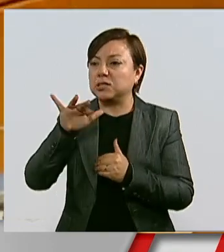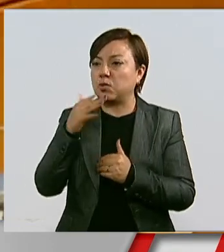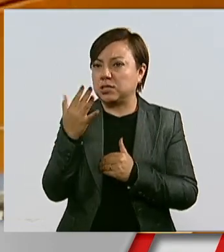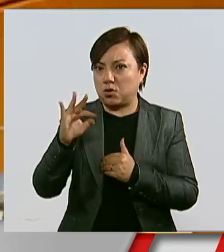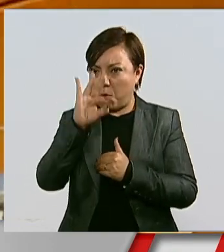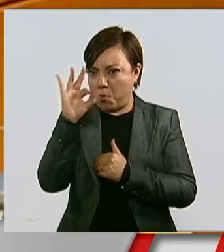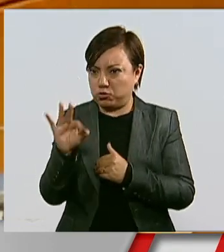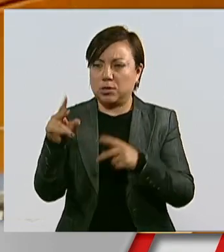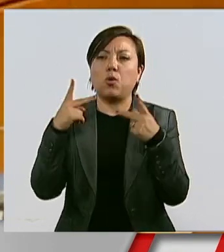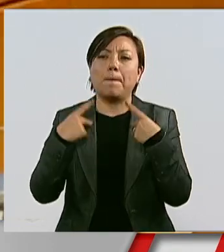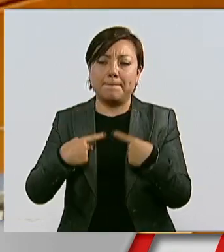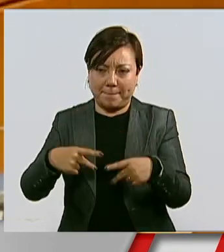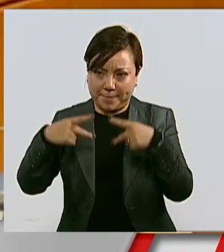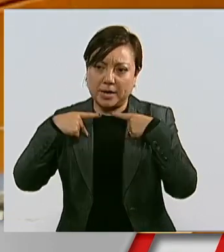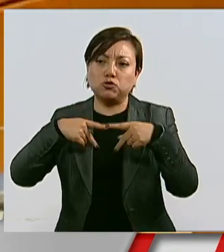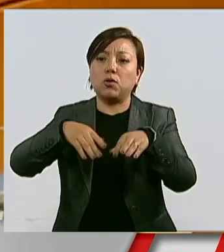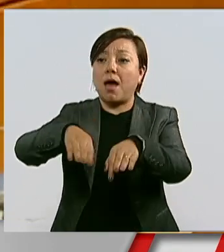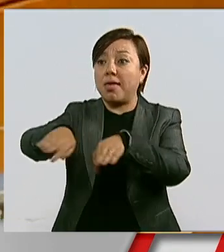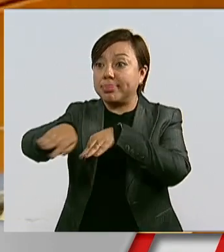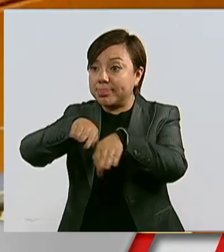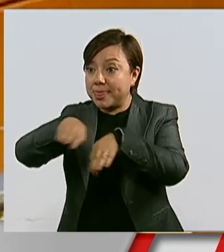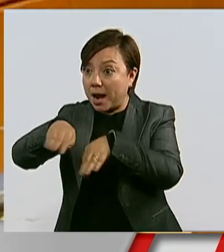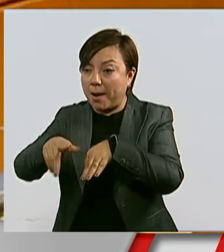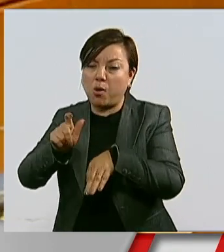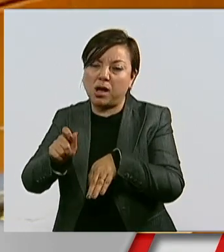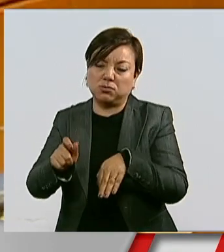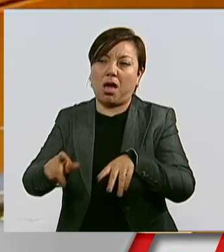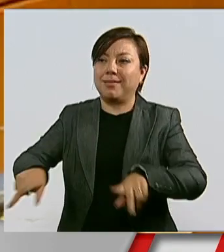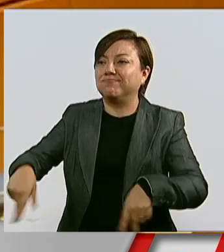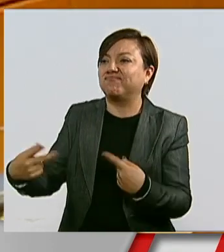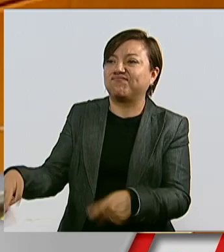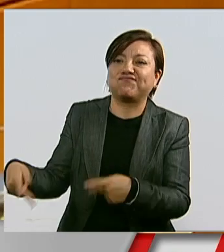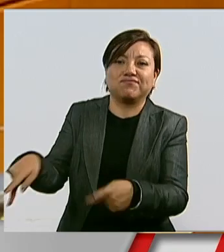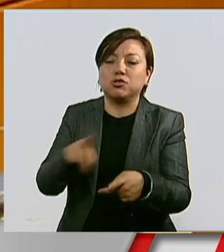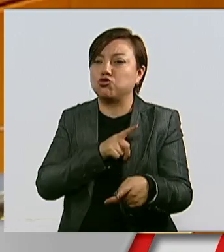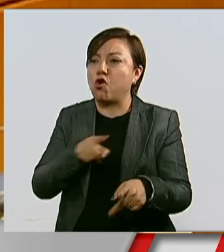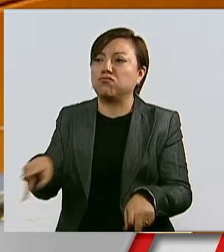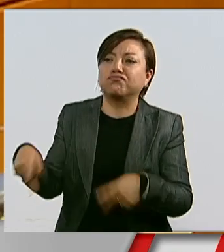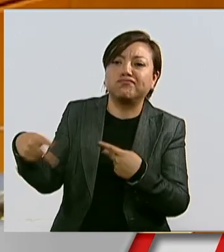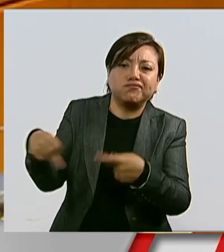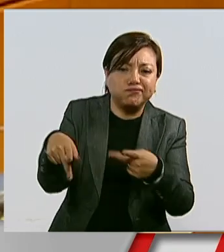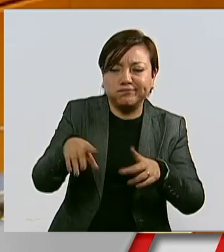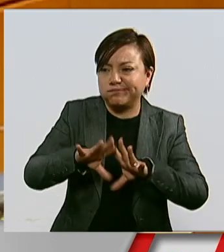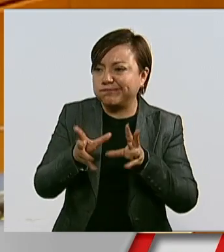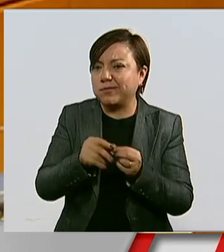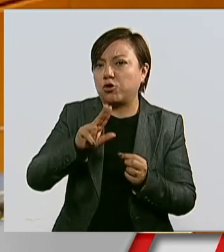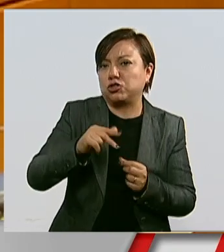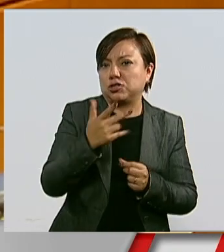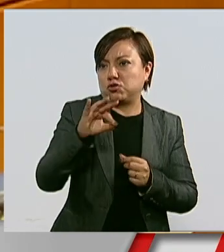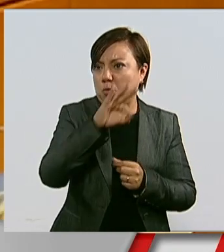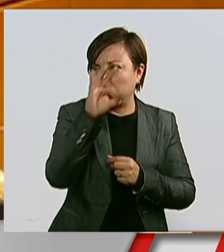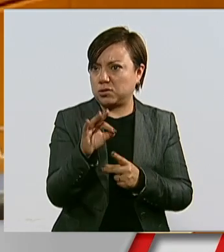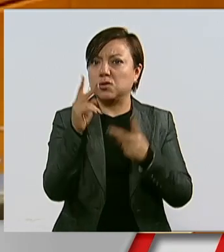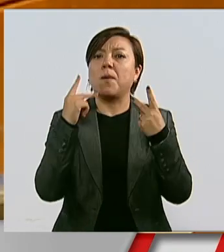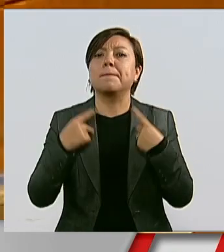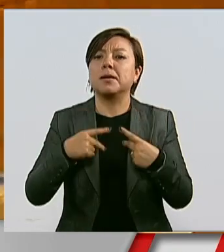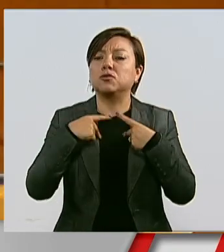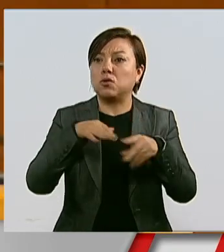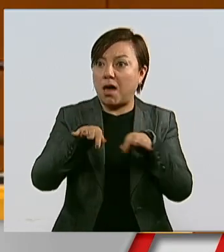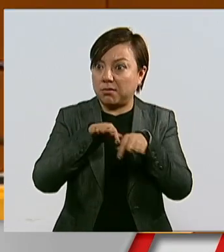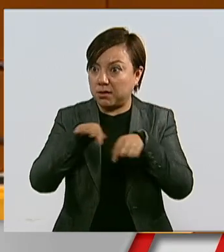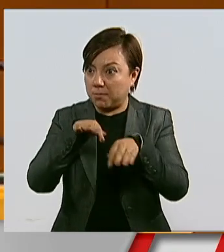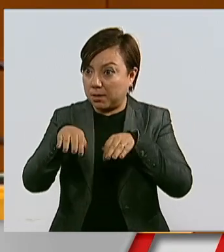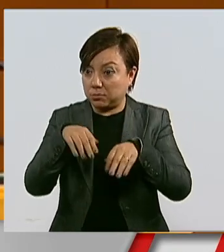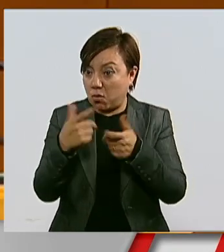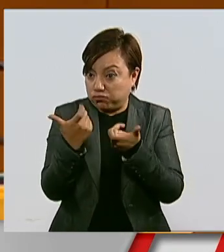ocupada está en la informalidad y el 38% de los trabajadores no alcanza a comprar una